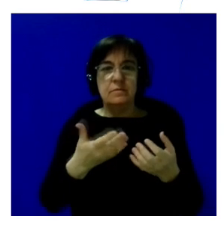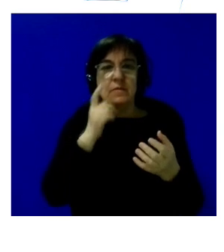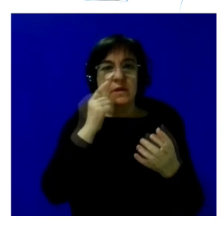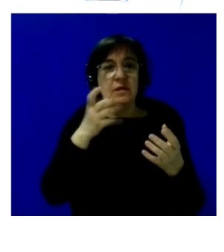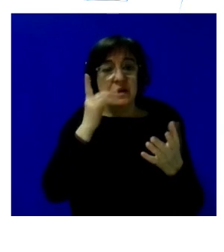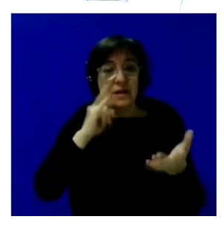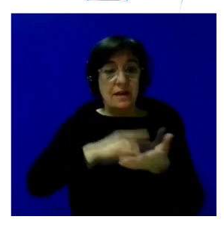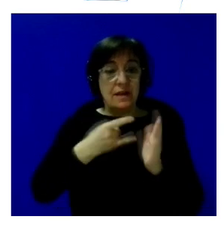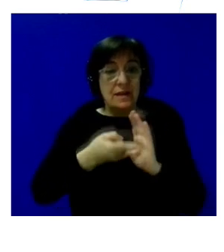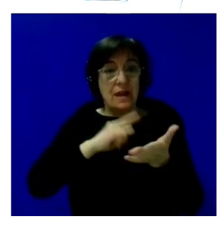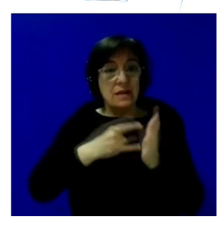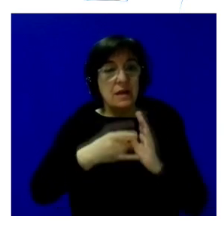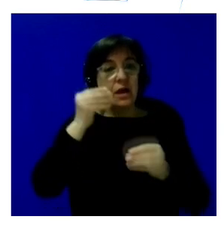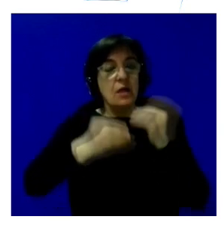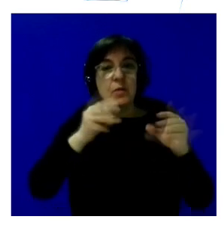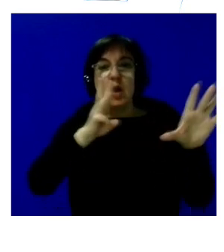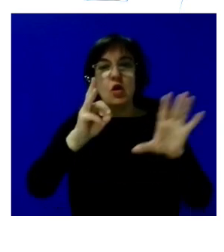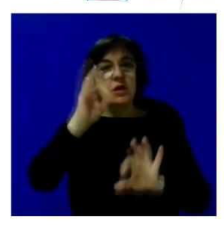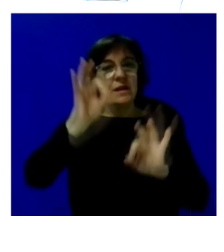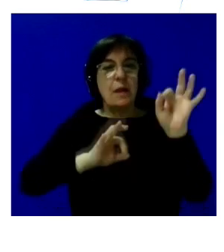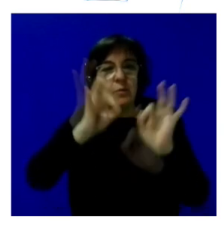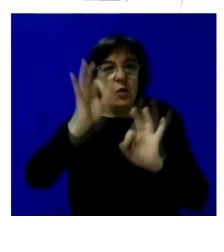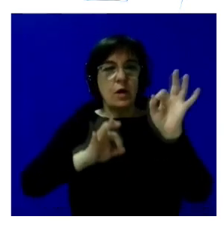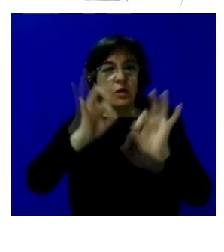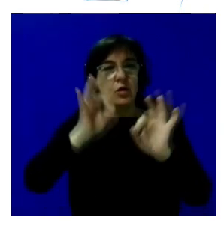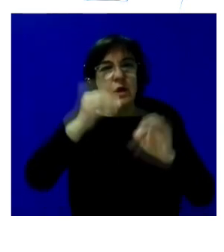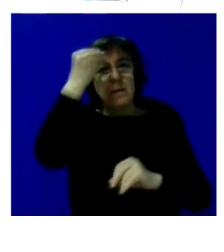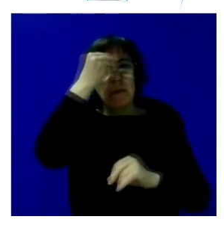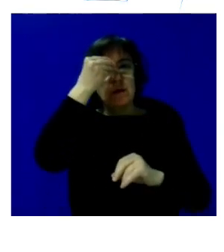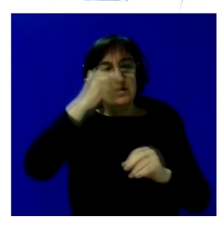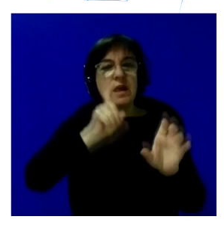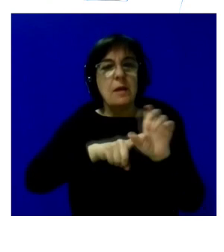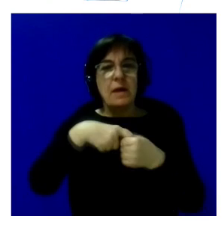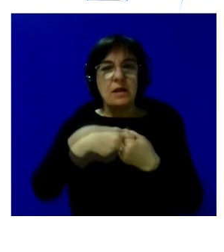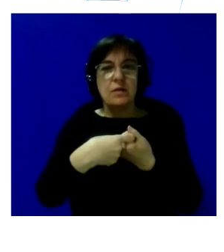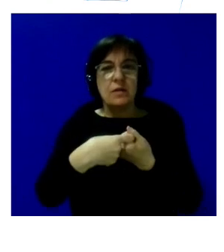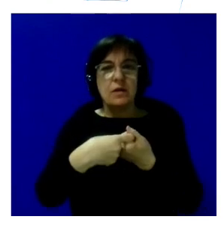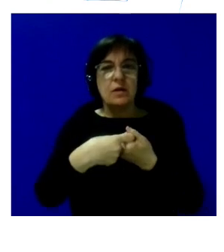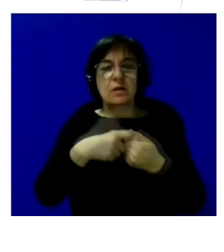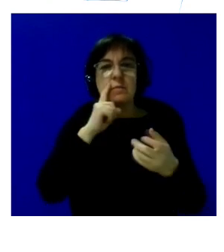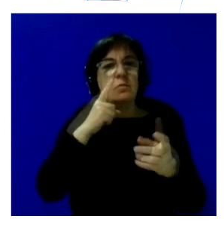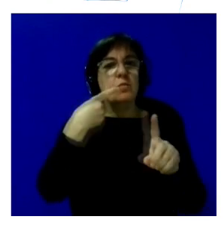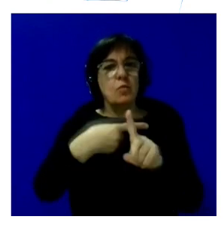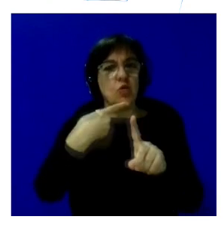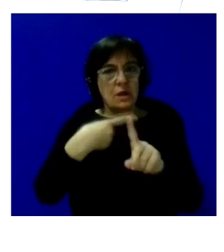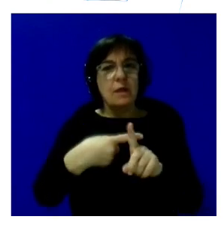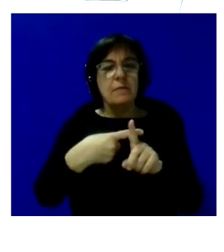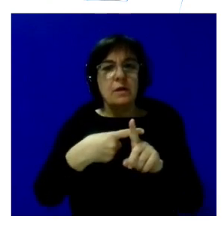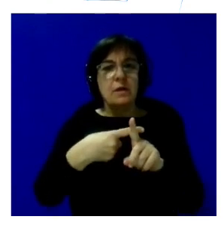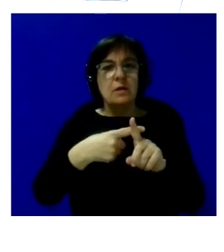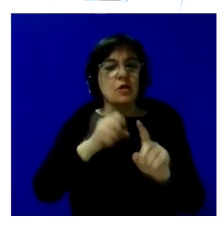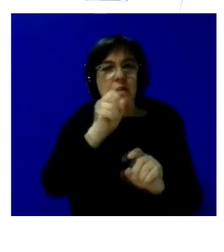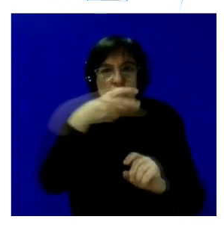personas técnicas llegue casi un 80% de consideración que las participantes han evolucionado positivamente hacia los